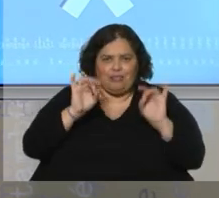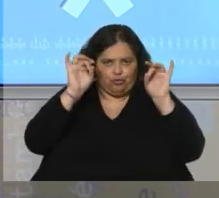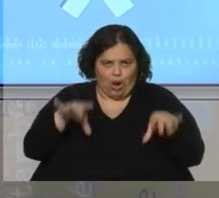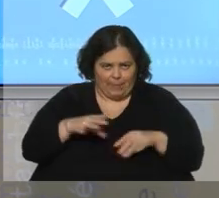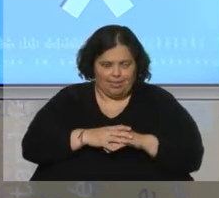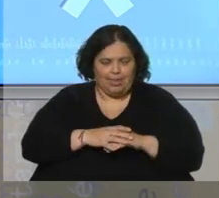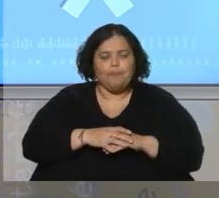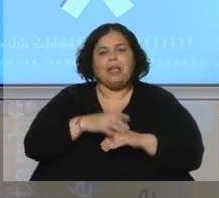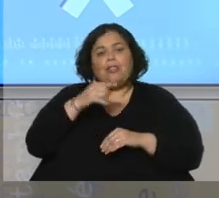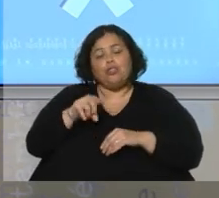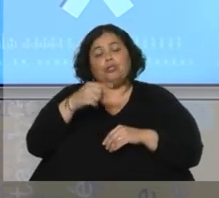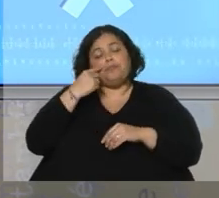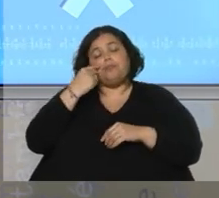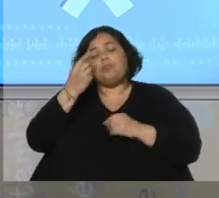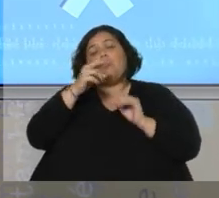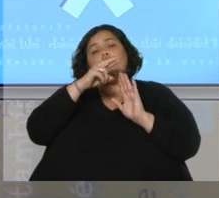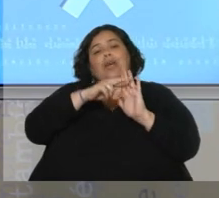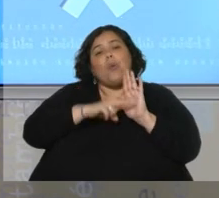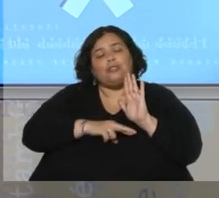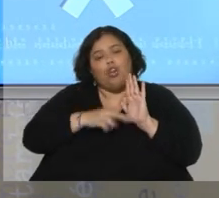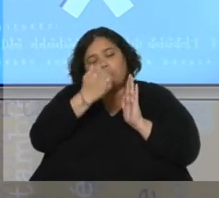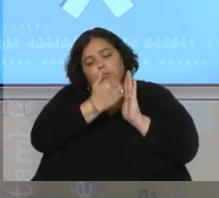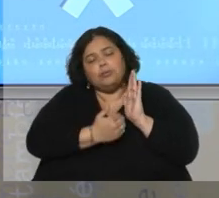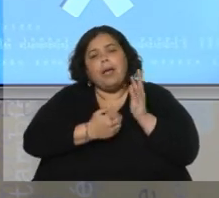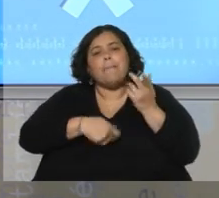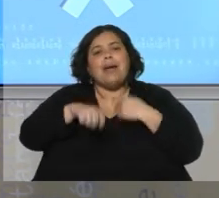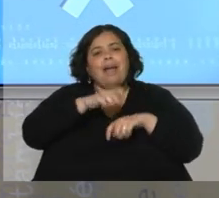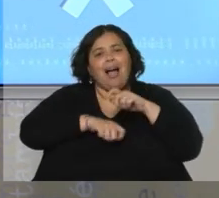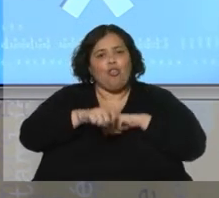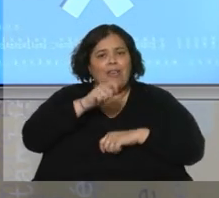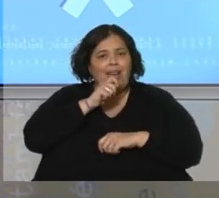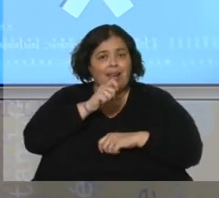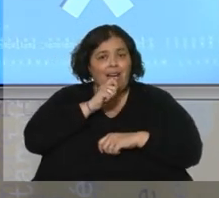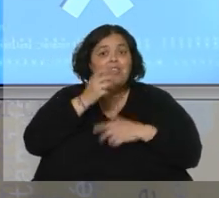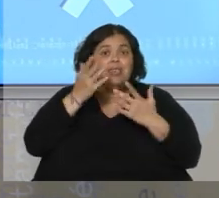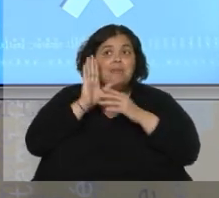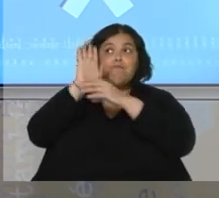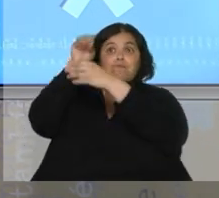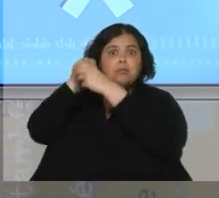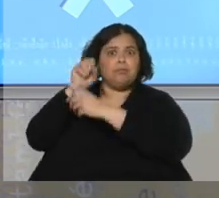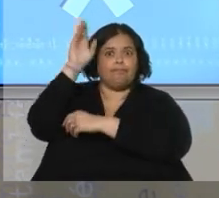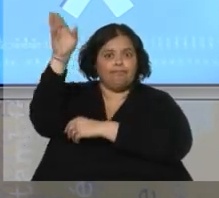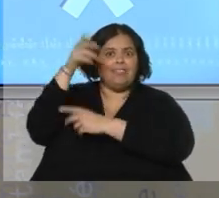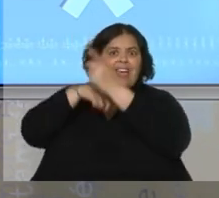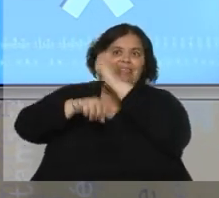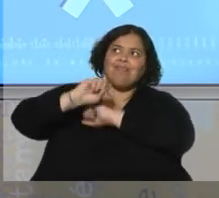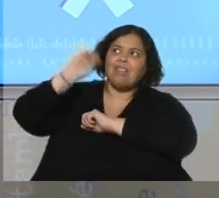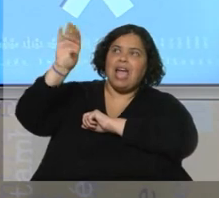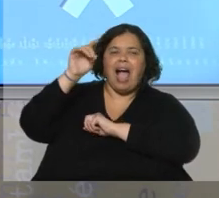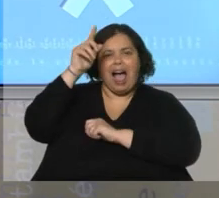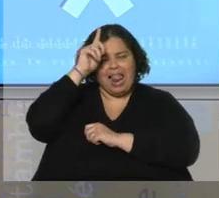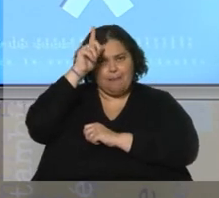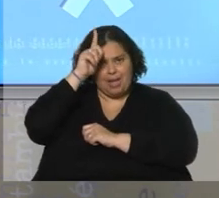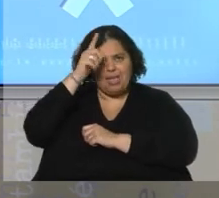establecía la regulación del mercado de cannabis y lograron entrar en el mercado alemán. Vamos a escuchar a Javier